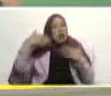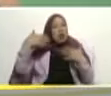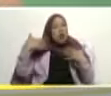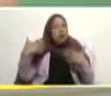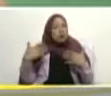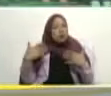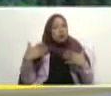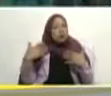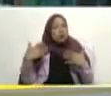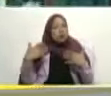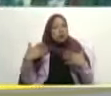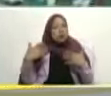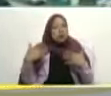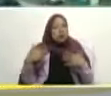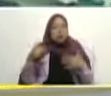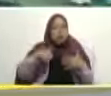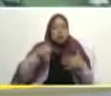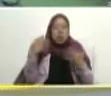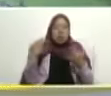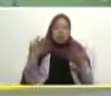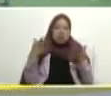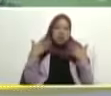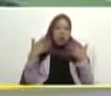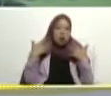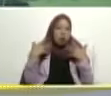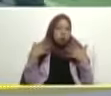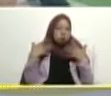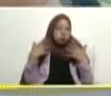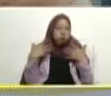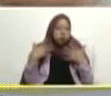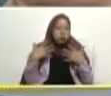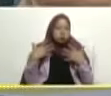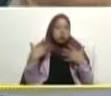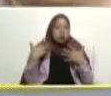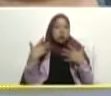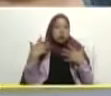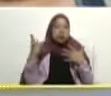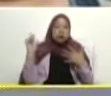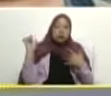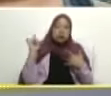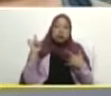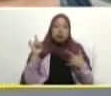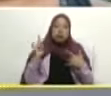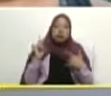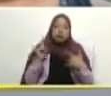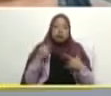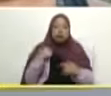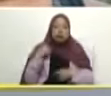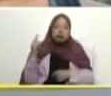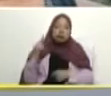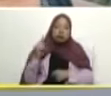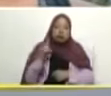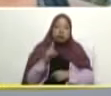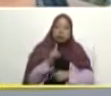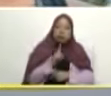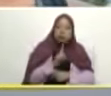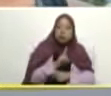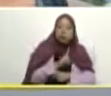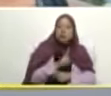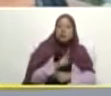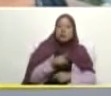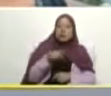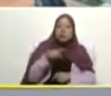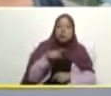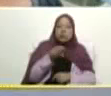no aquí el clima está un poco cálido estaba siendo yo cuando venía para acá estaba siendo